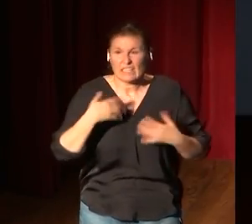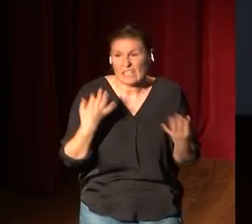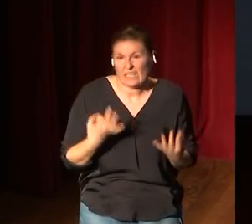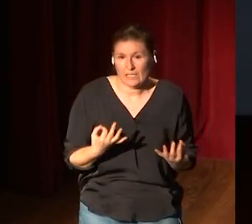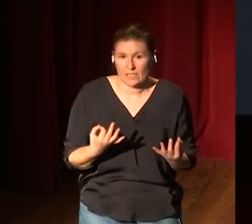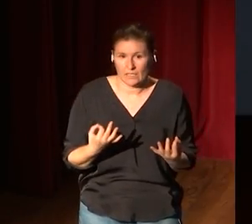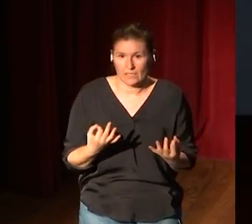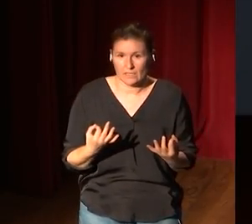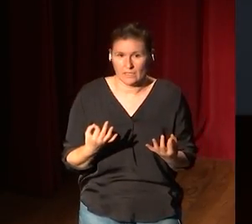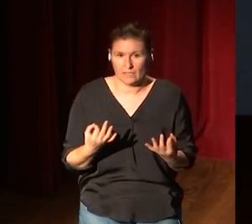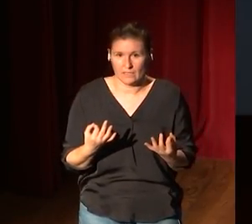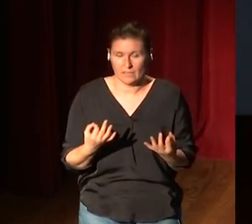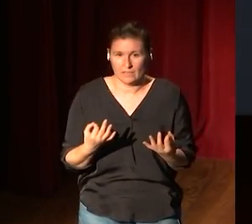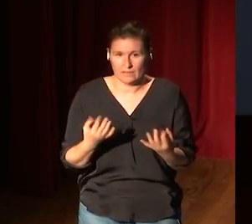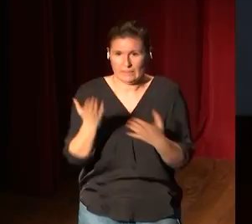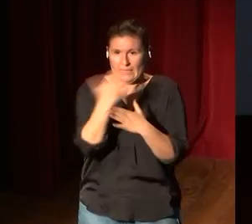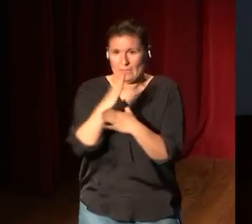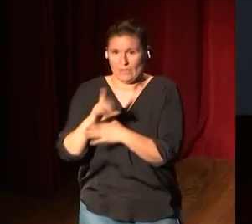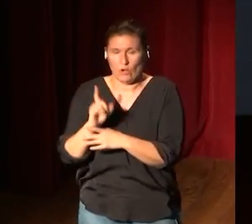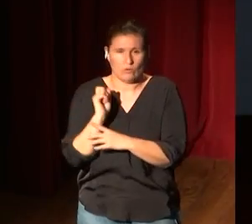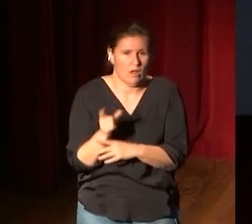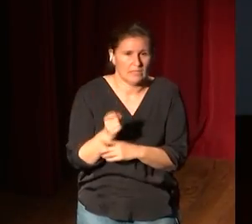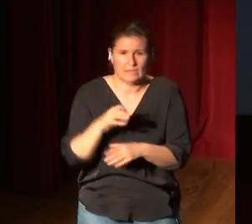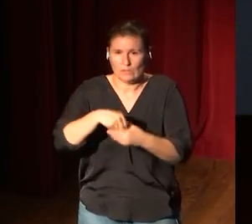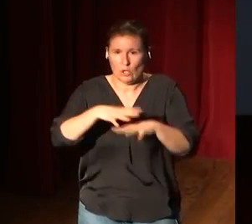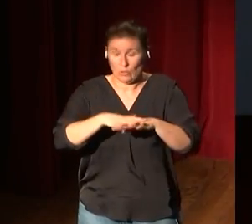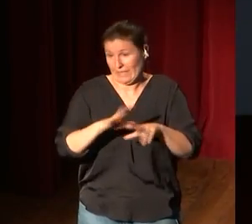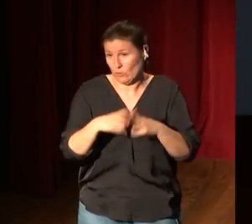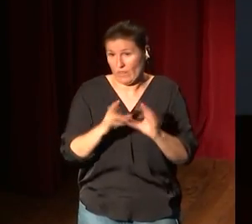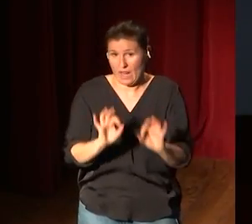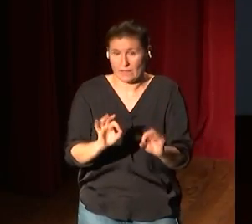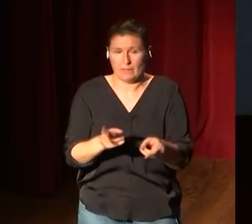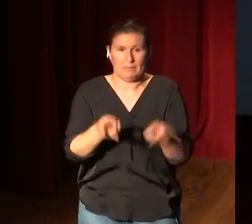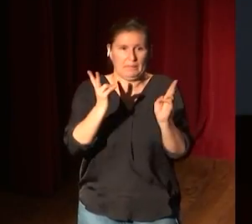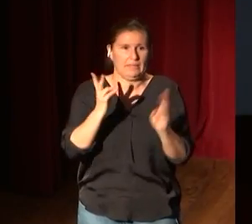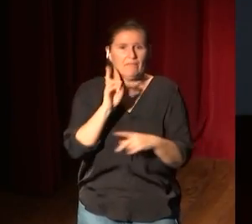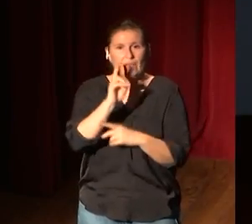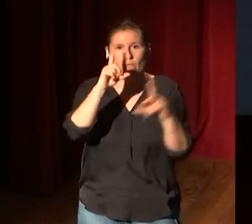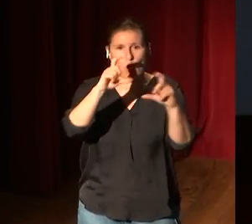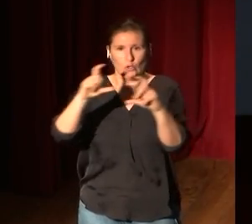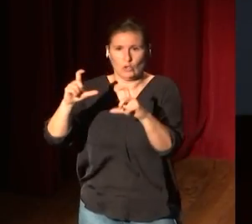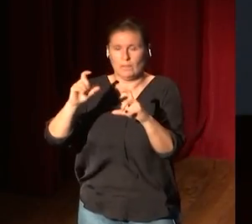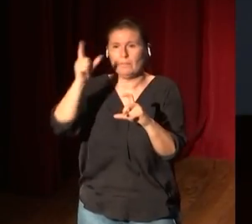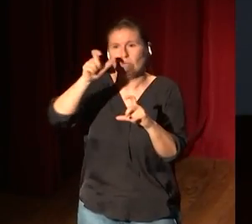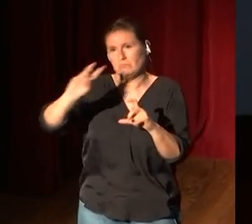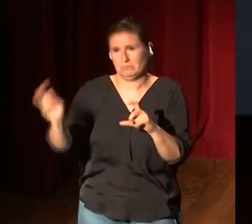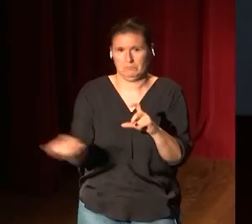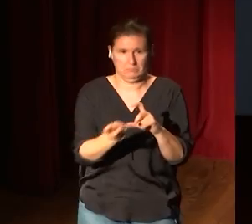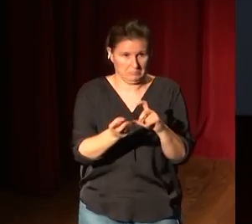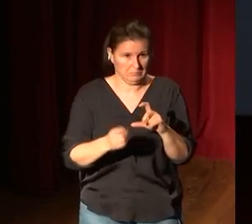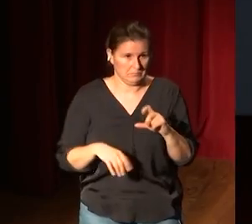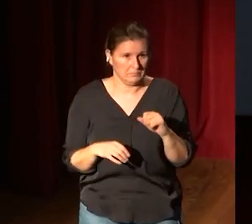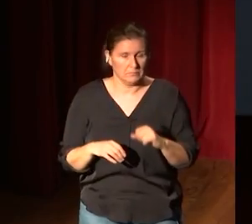La representación constante de Instagram es una red social que permite, bueno, ver fotografías de otras personas, ¿vale?